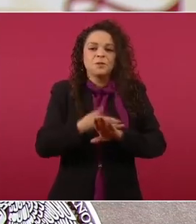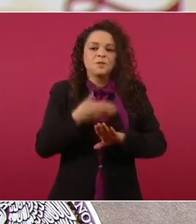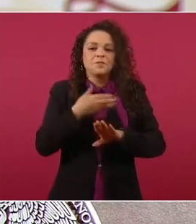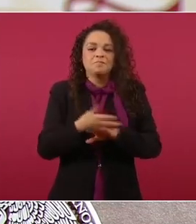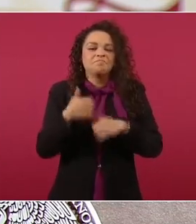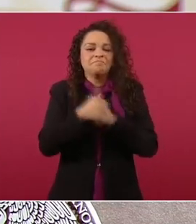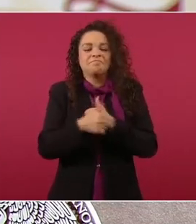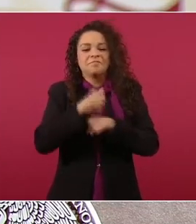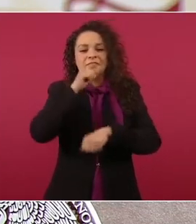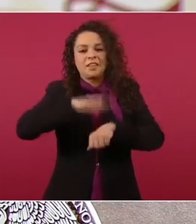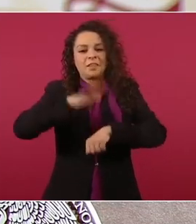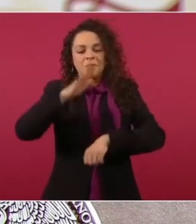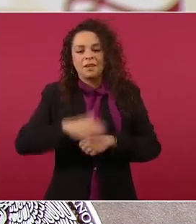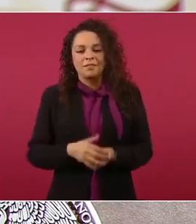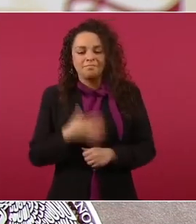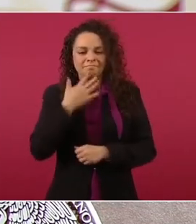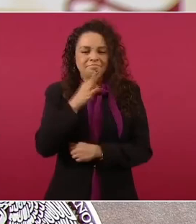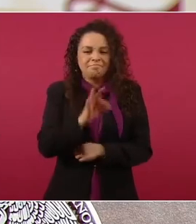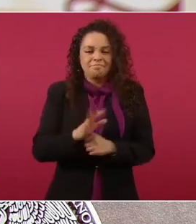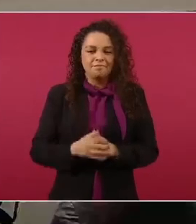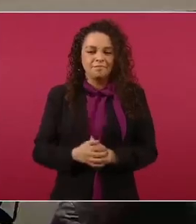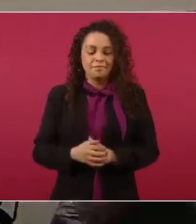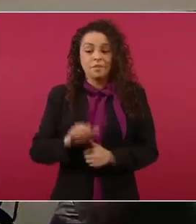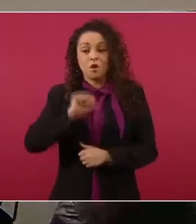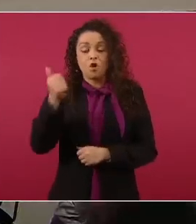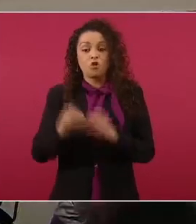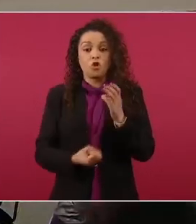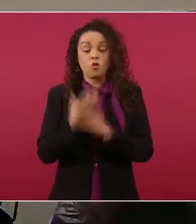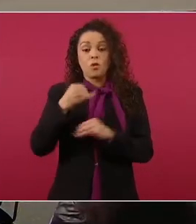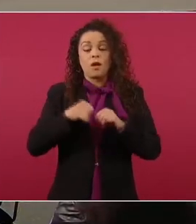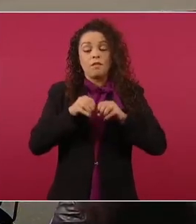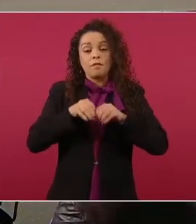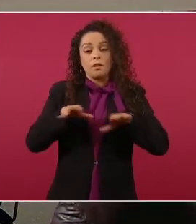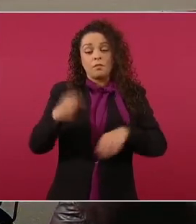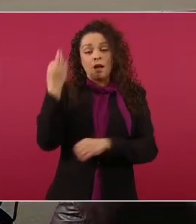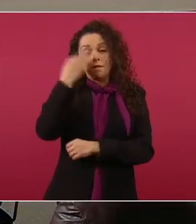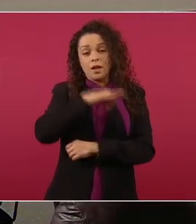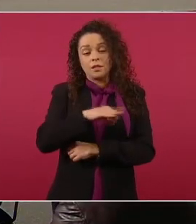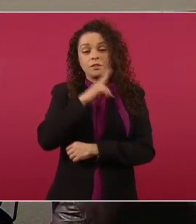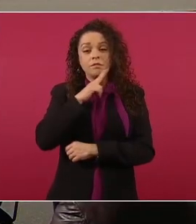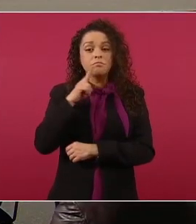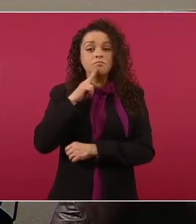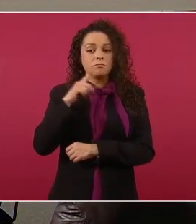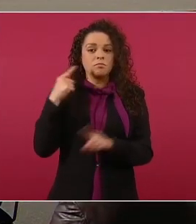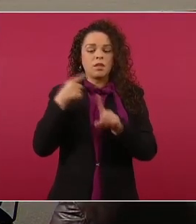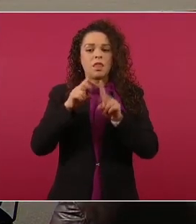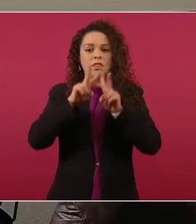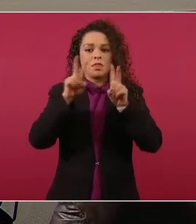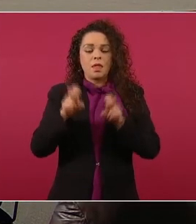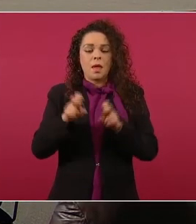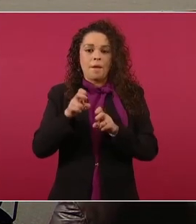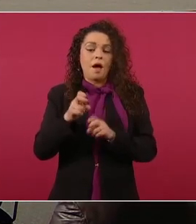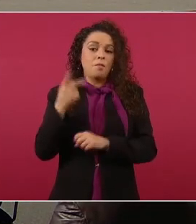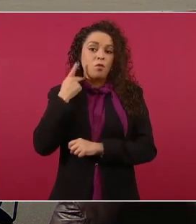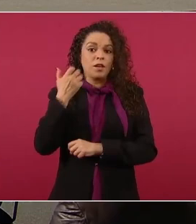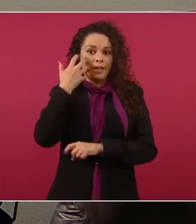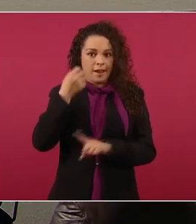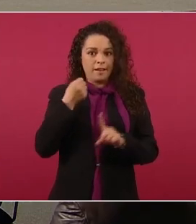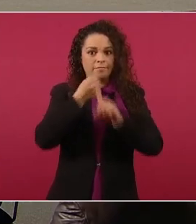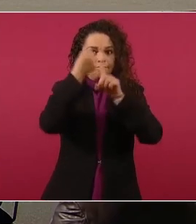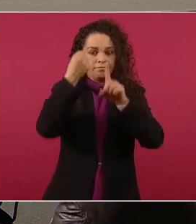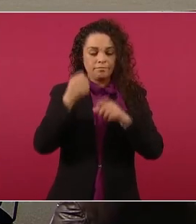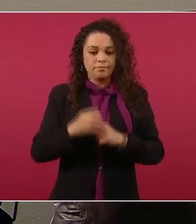los nuevos capítulos de las noticias falsas que buscan tener efectos políticos en medios de comunicación y